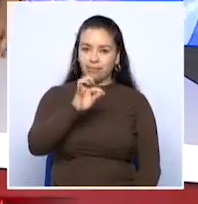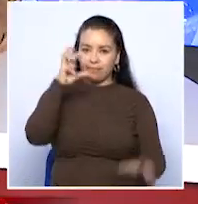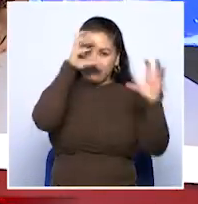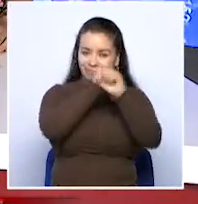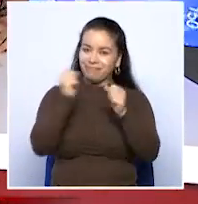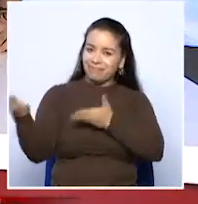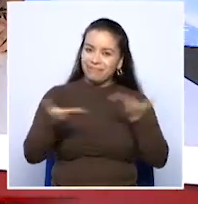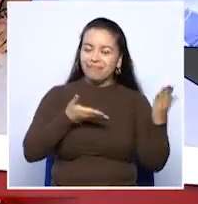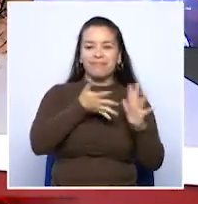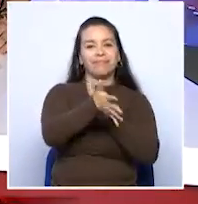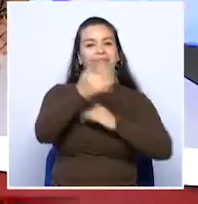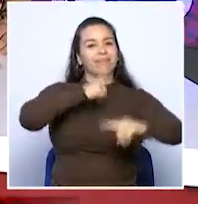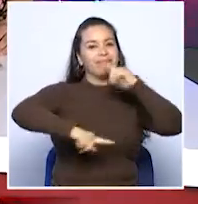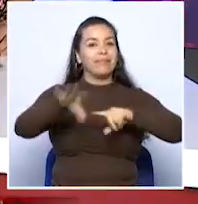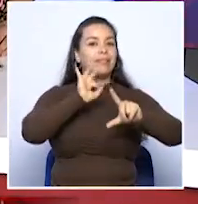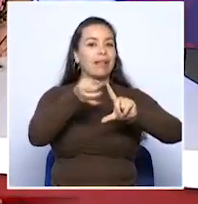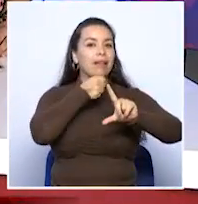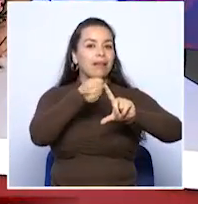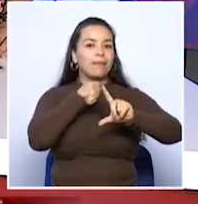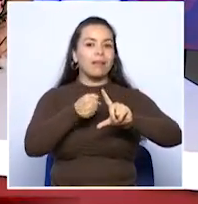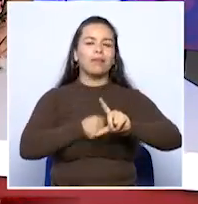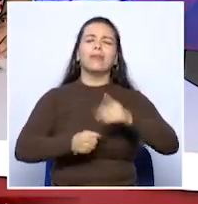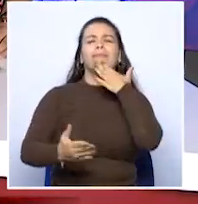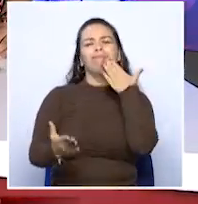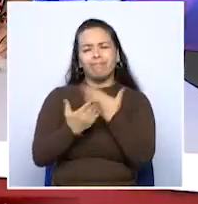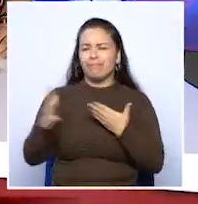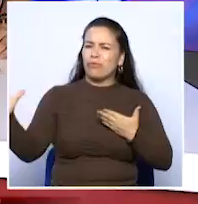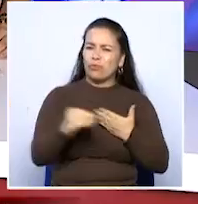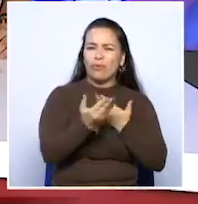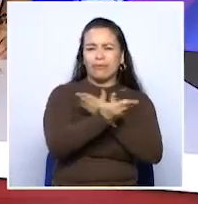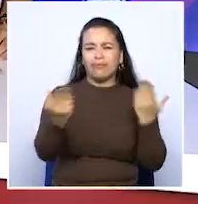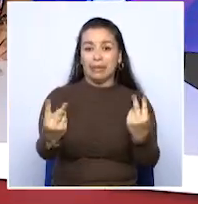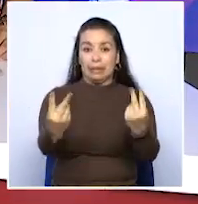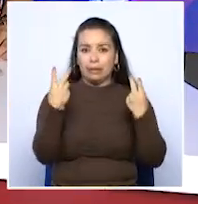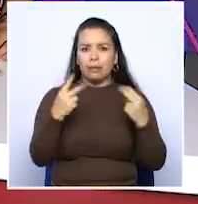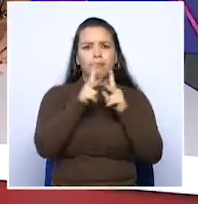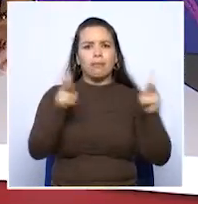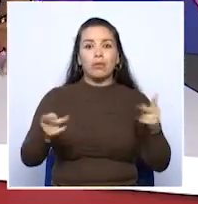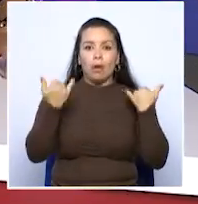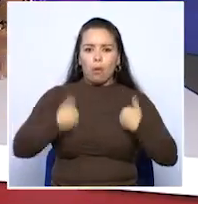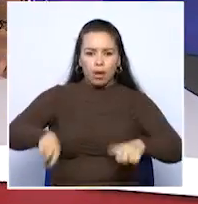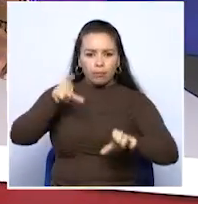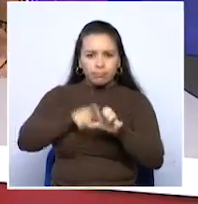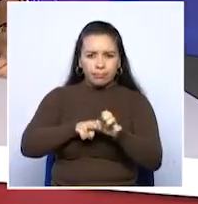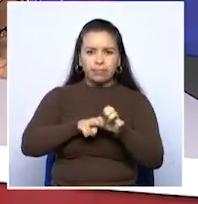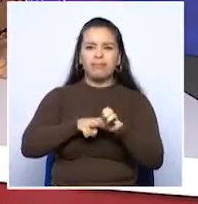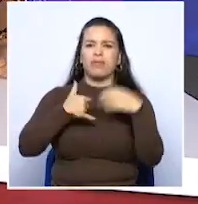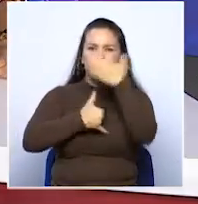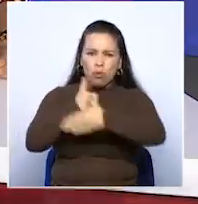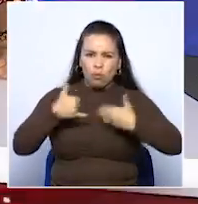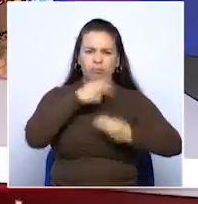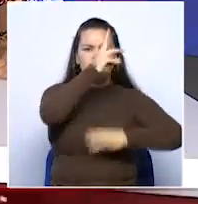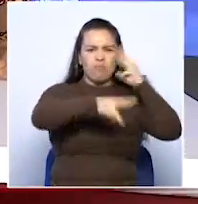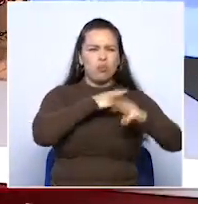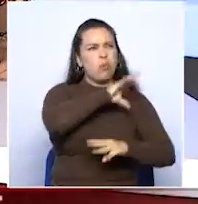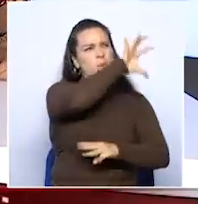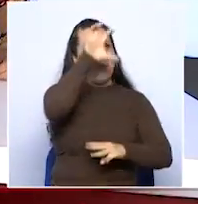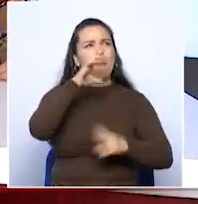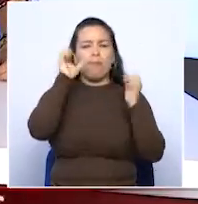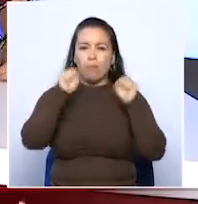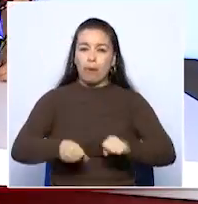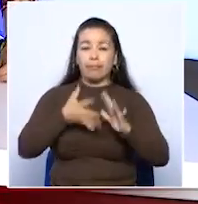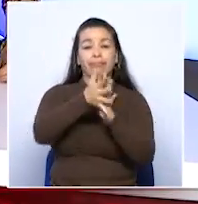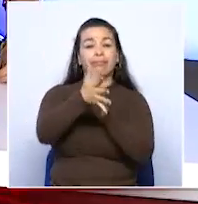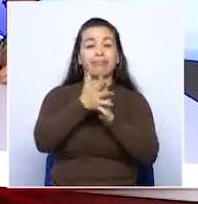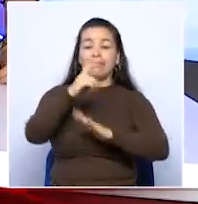bienvenidos a una emisión más de Telecafe Noticias, muchas gracias a todos ustedes, a esas personas que se conectan dentro y fuera del país para seguir toda la información del